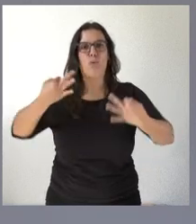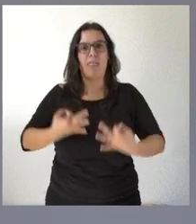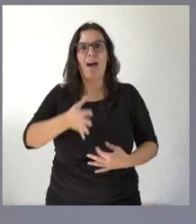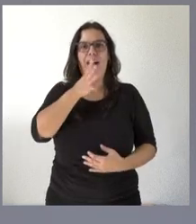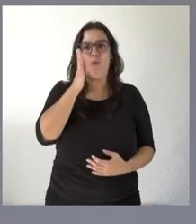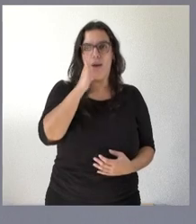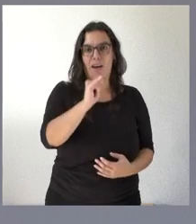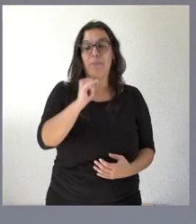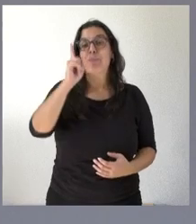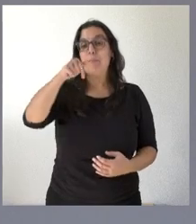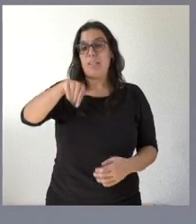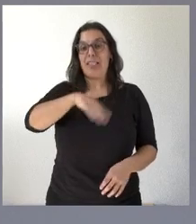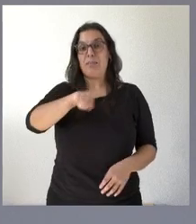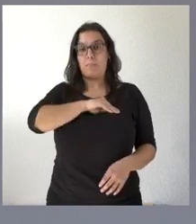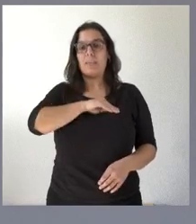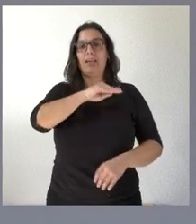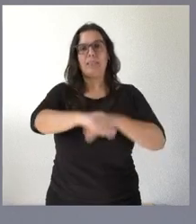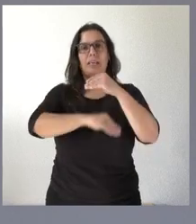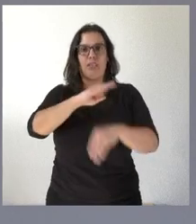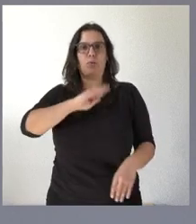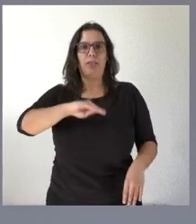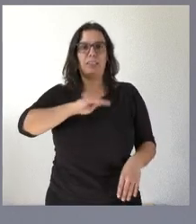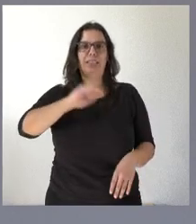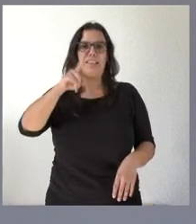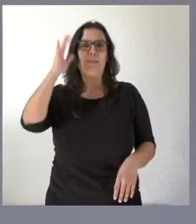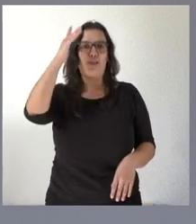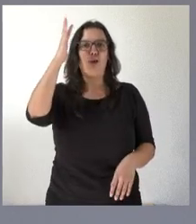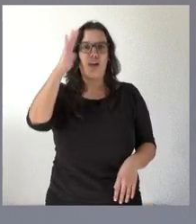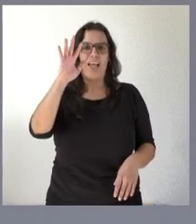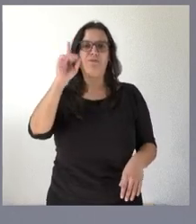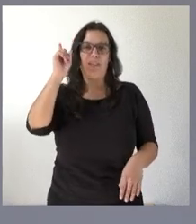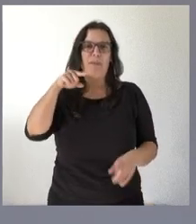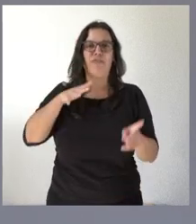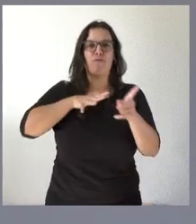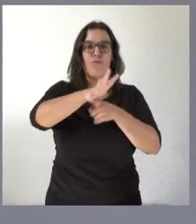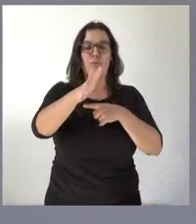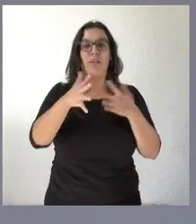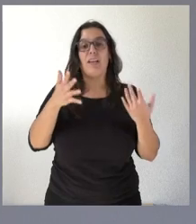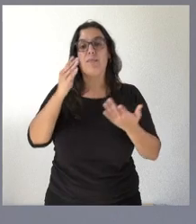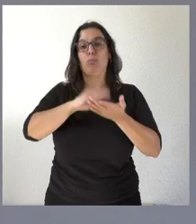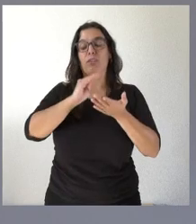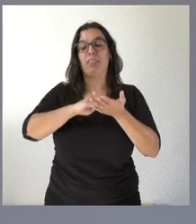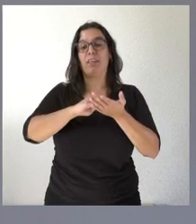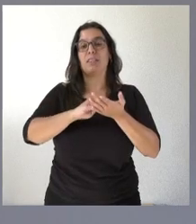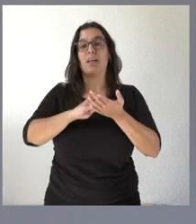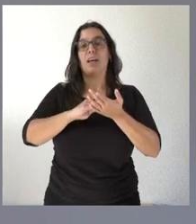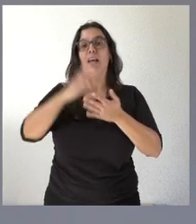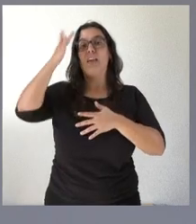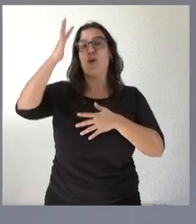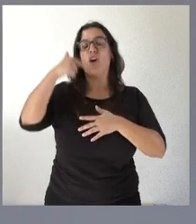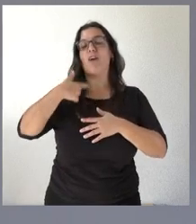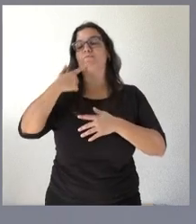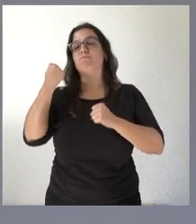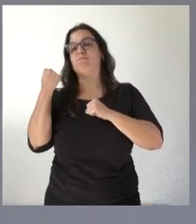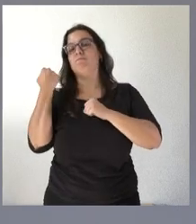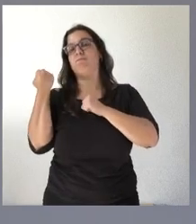en España también se ha actuado mucho desde el punto de vista de la ideología en esta materia y quizás se han abandonado algunas infraestructuras hidráulicas que son